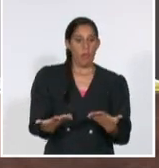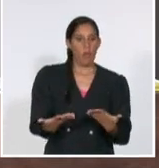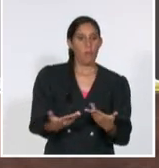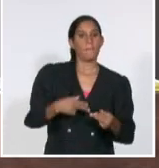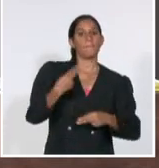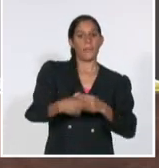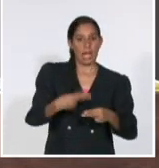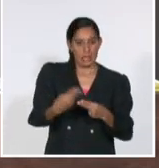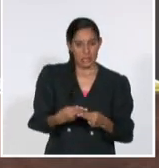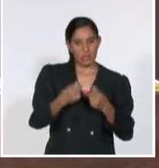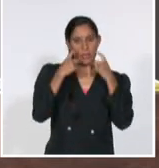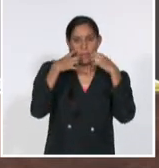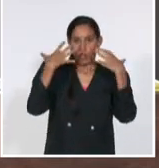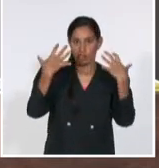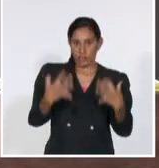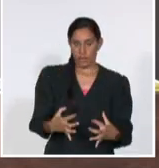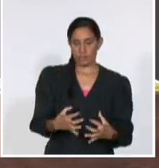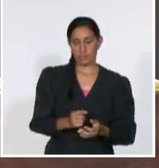fundamental.